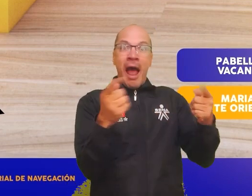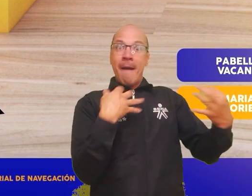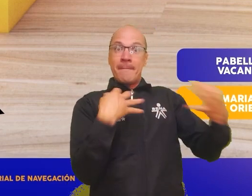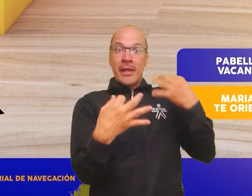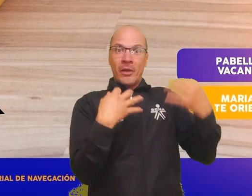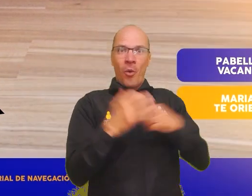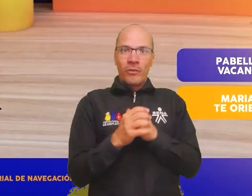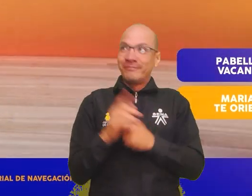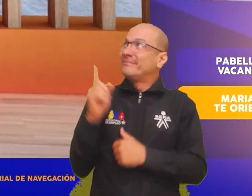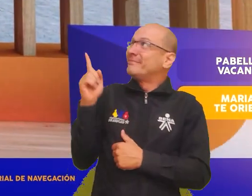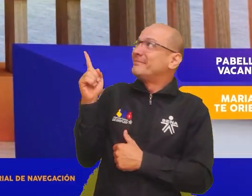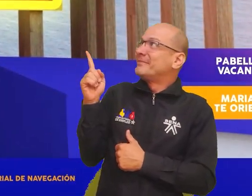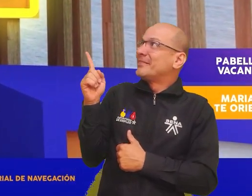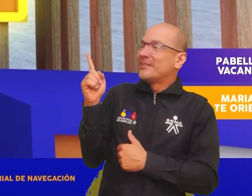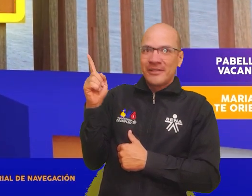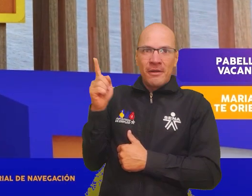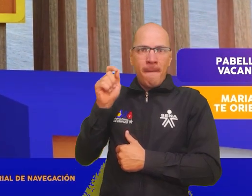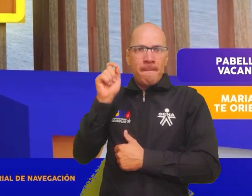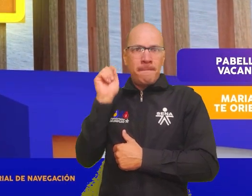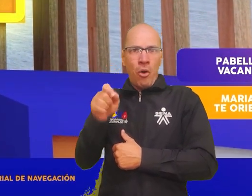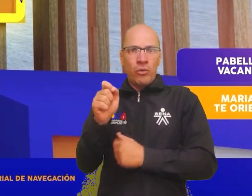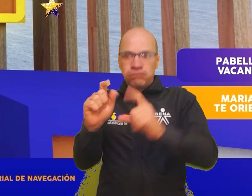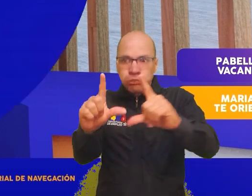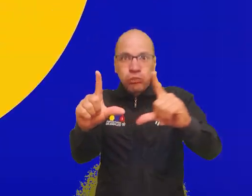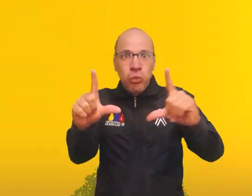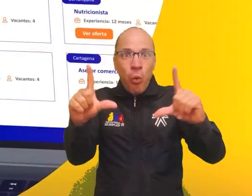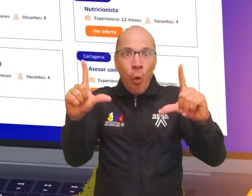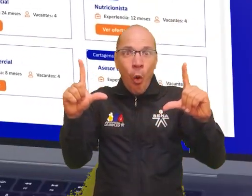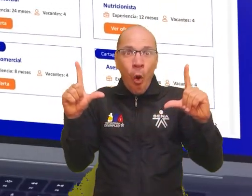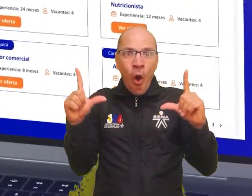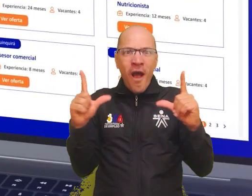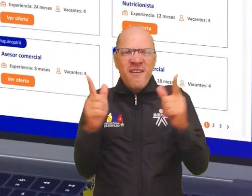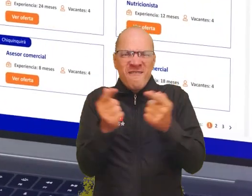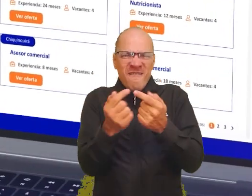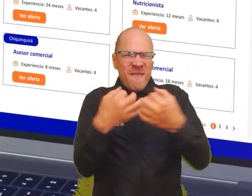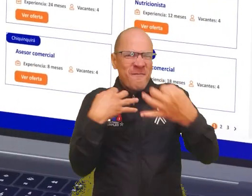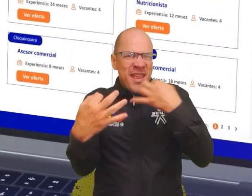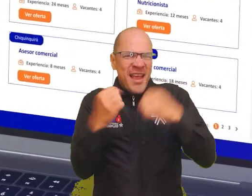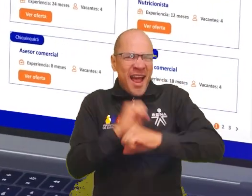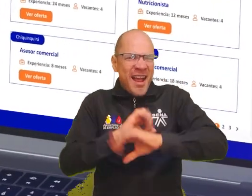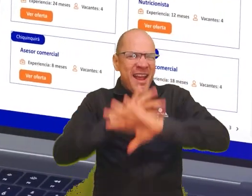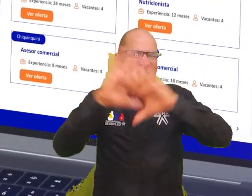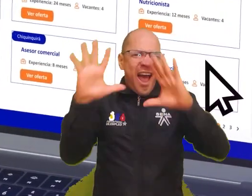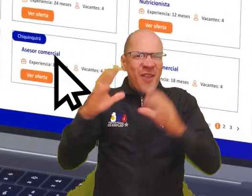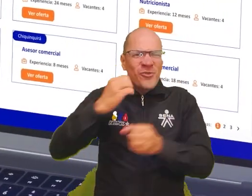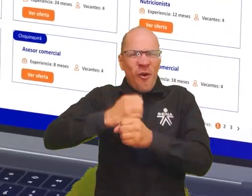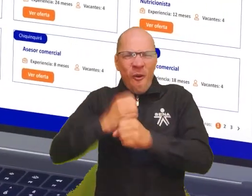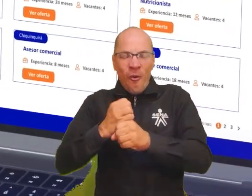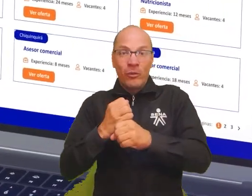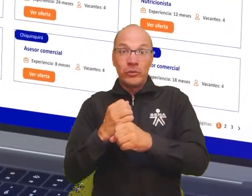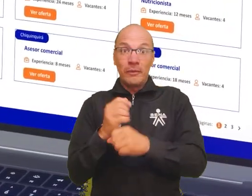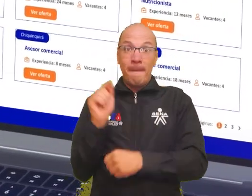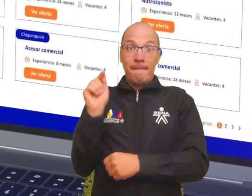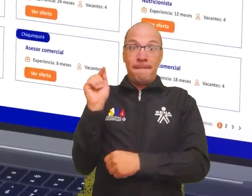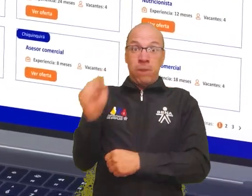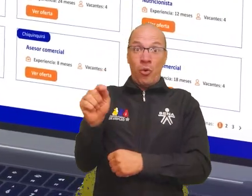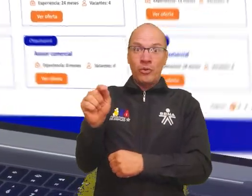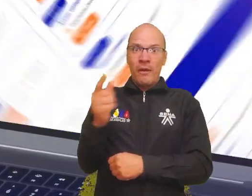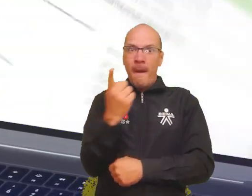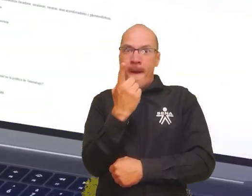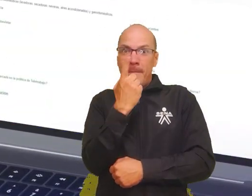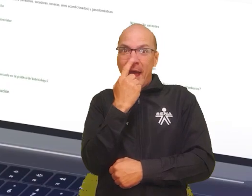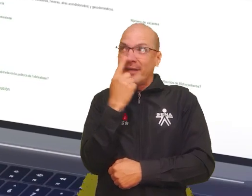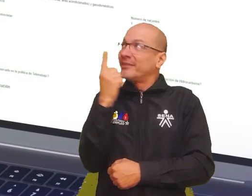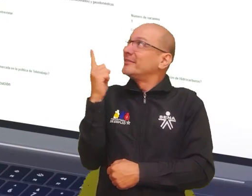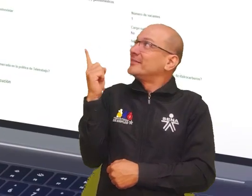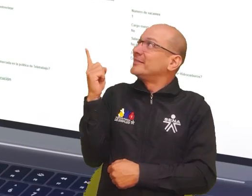selecciones la sección Vacantes, encontrarás el detalle de las ofertas laborales disponibles. Al dar clic en Ver oferta, te